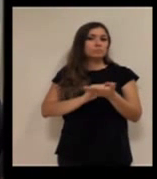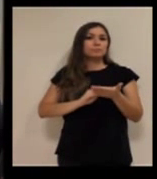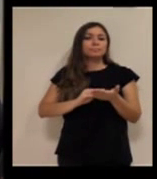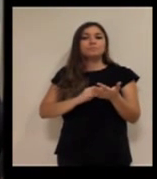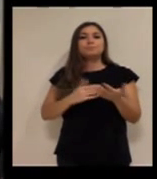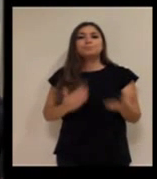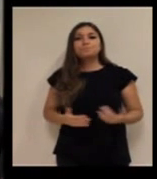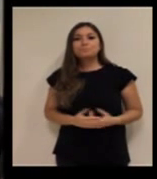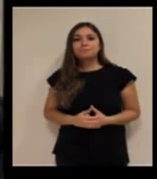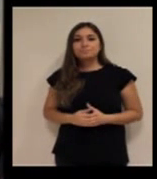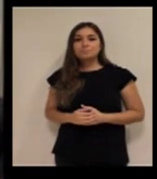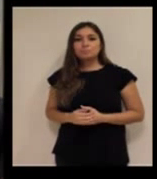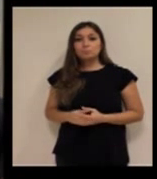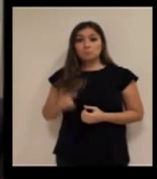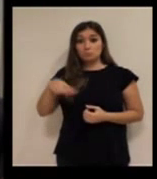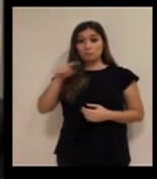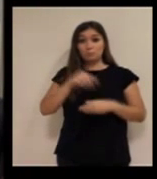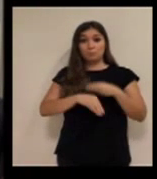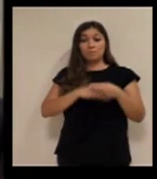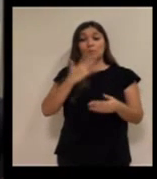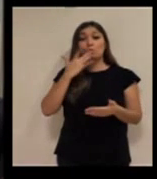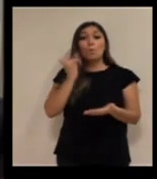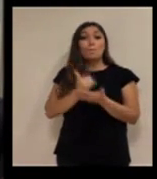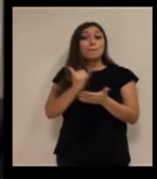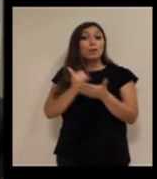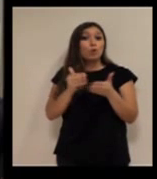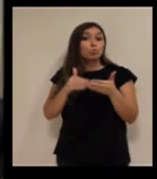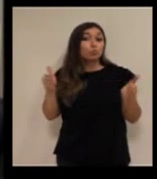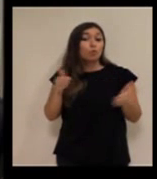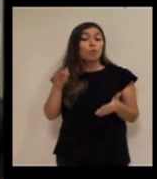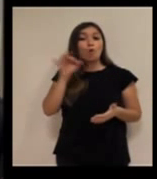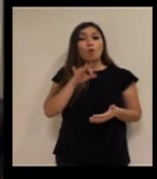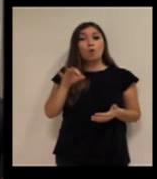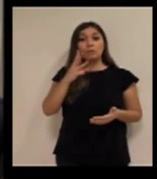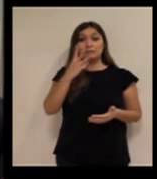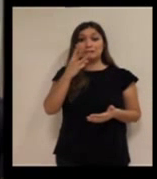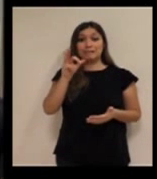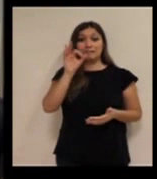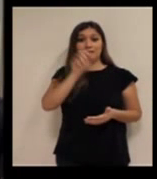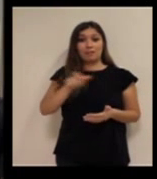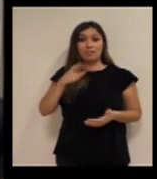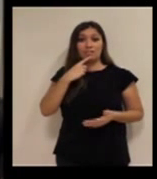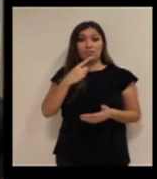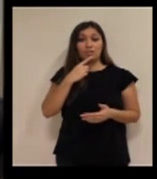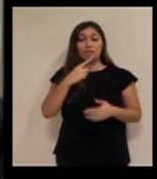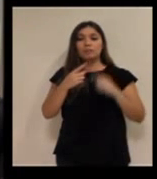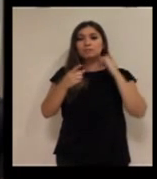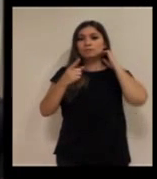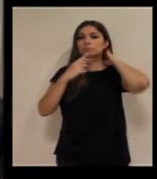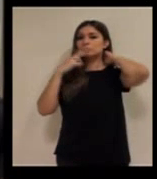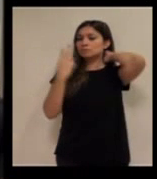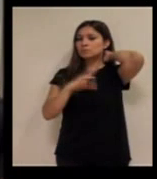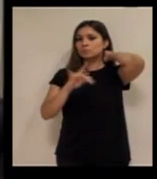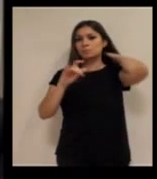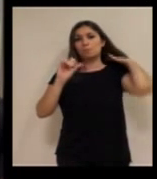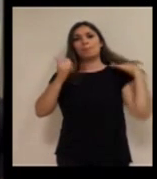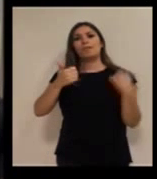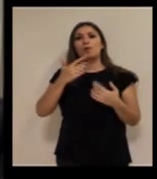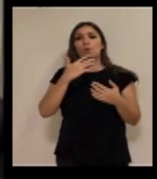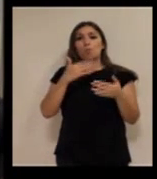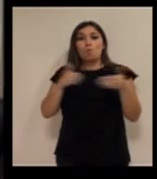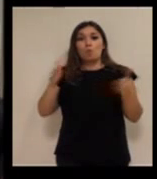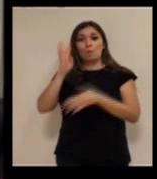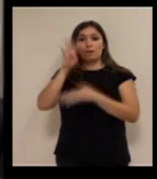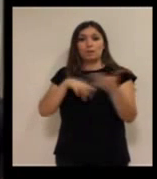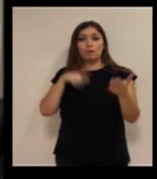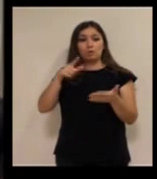esta solución. La habéis hecho como un piloto, entiendo, o es 30 personas, hablabas de que 30 personas... Como un piloto.